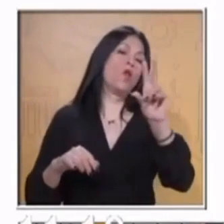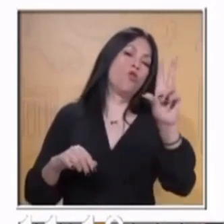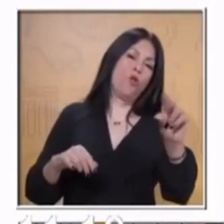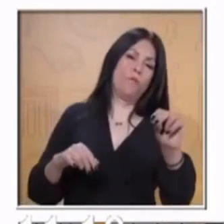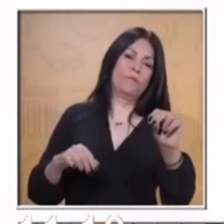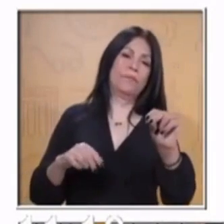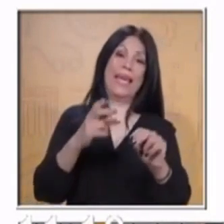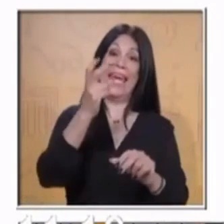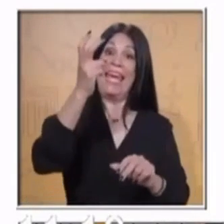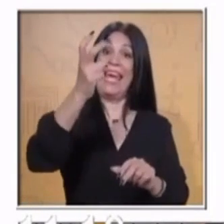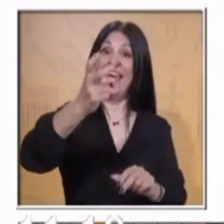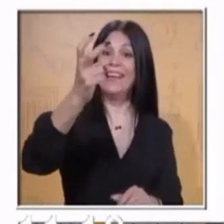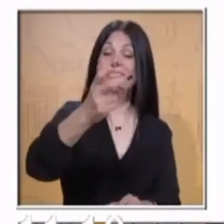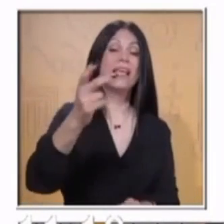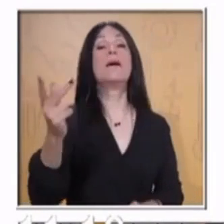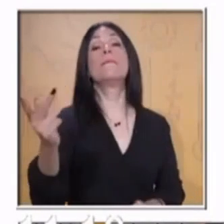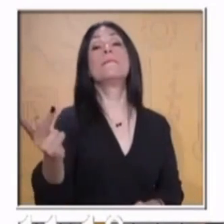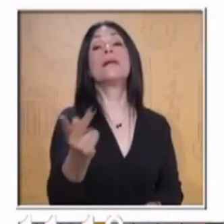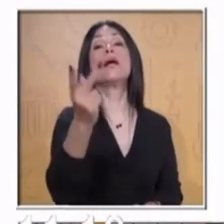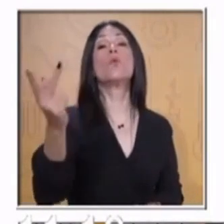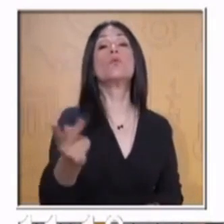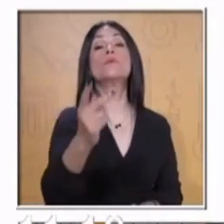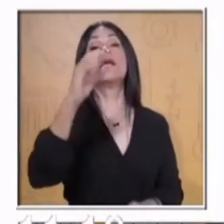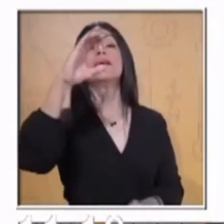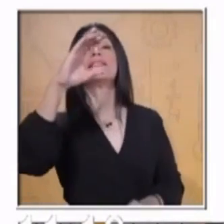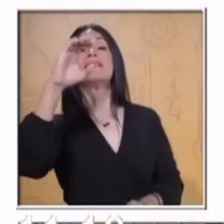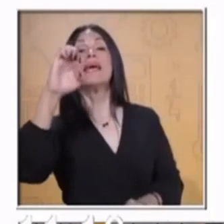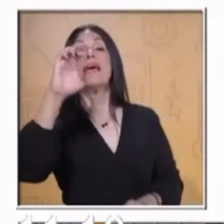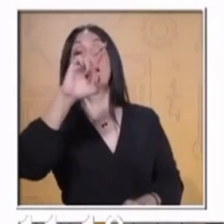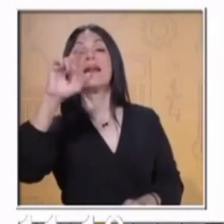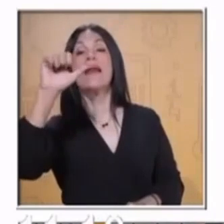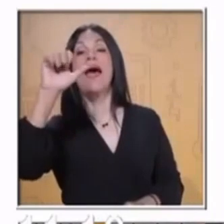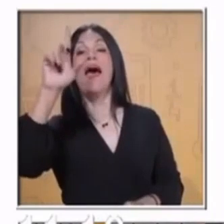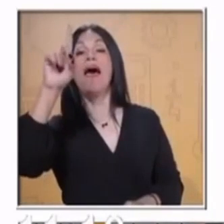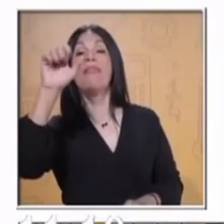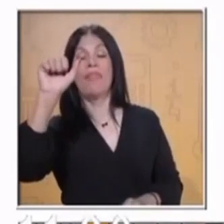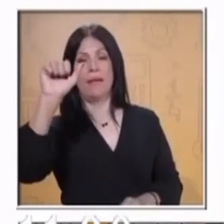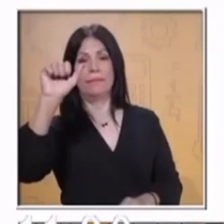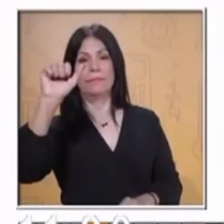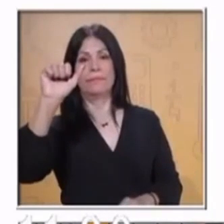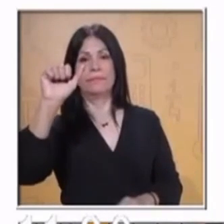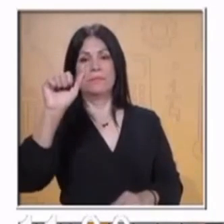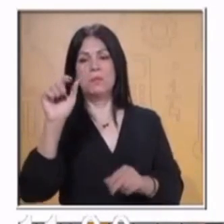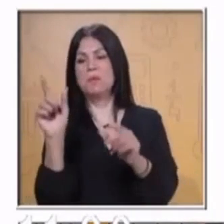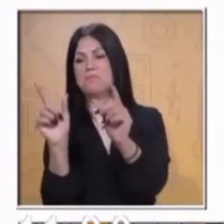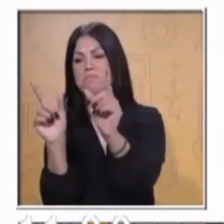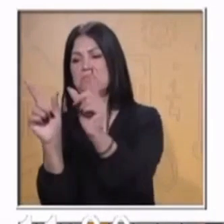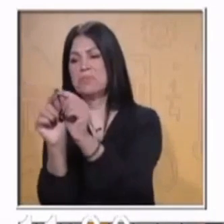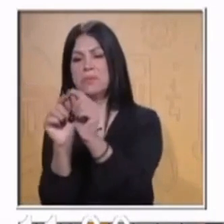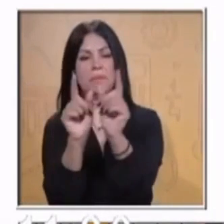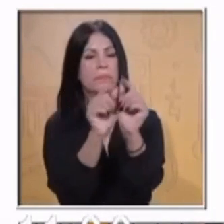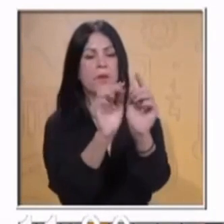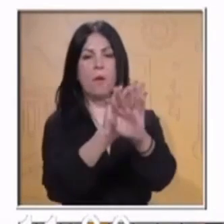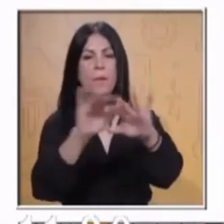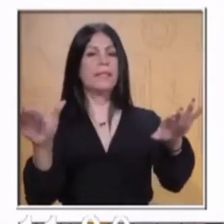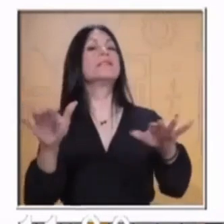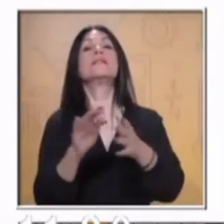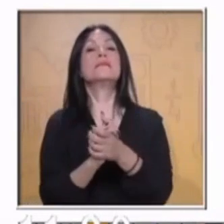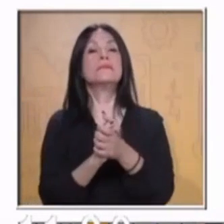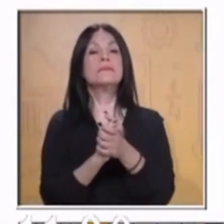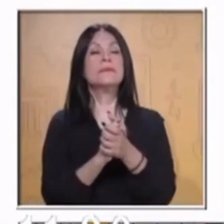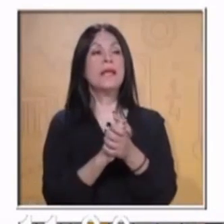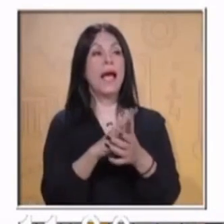Y ahí ven una pregunta que está sin realizarla, ¿verdad? Que no está realizada, no está